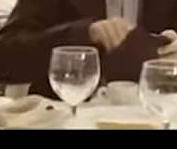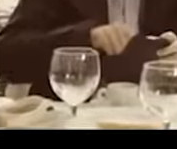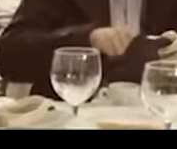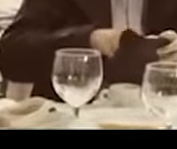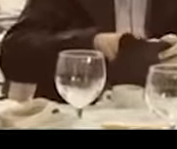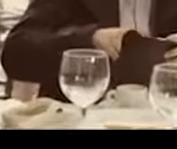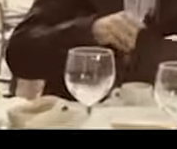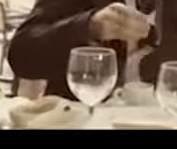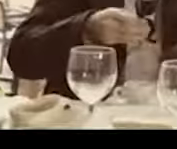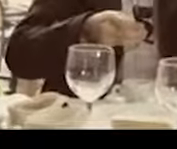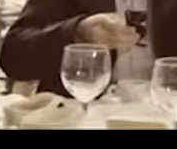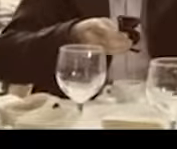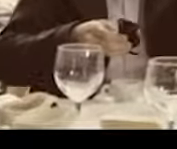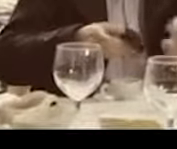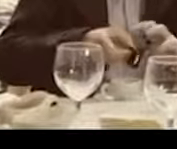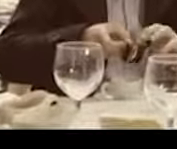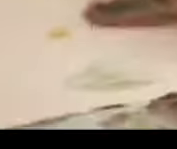a ver cómo es joder, qué bonitas son